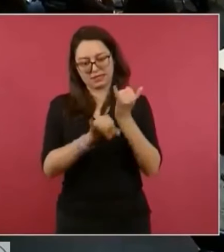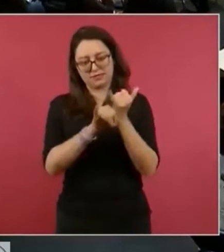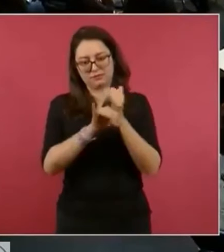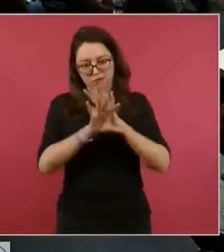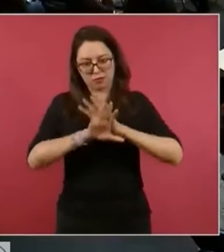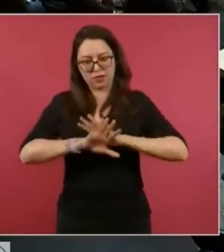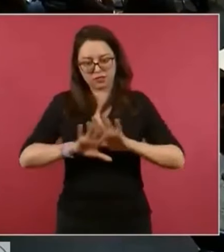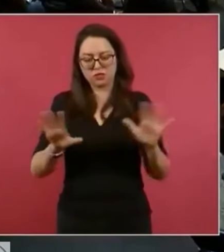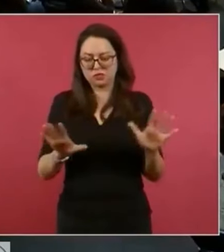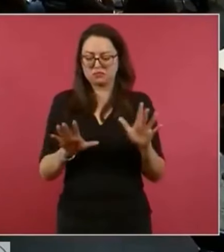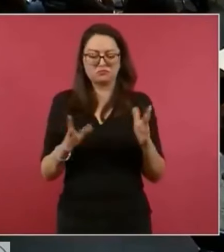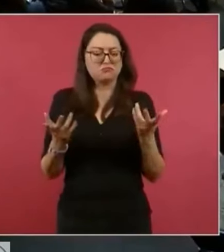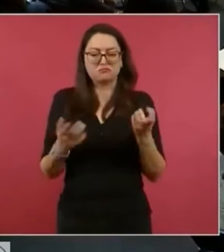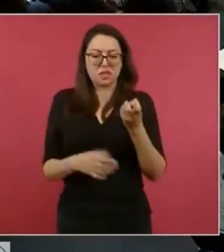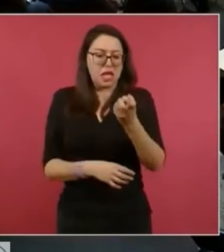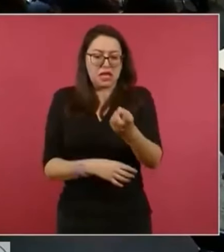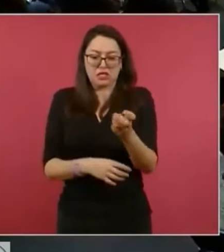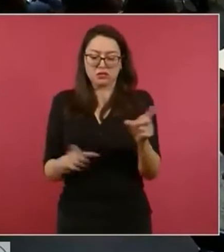sucediendo y ya.